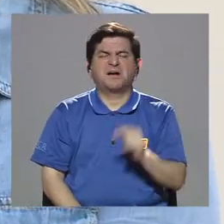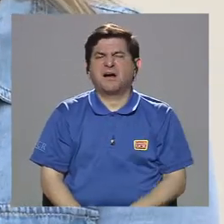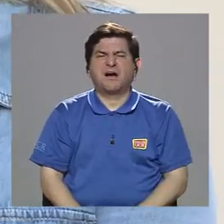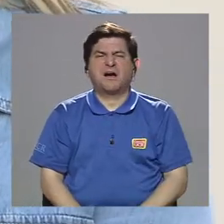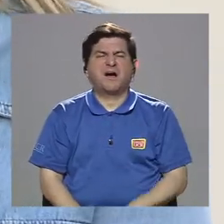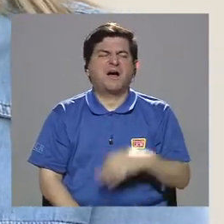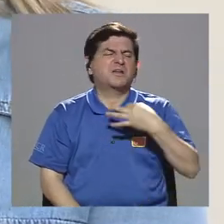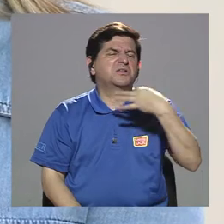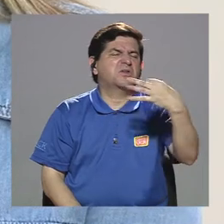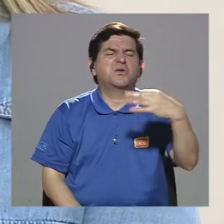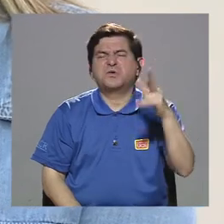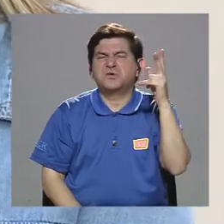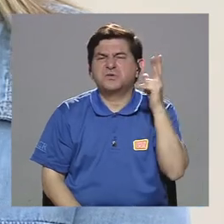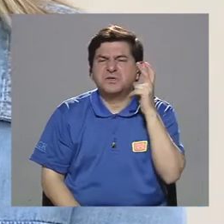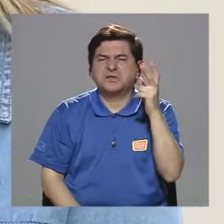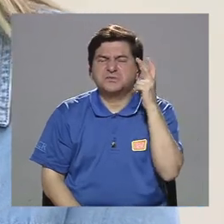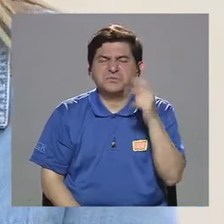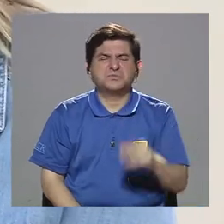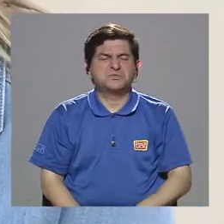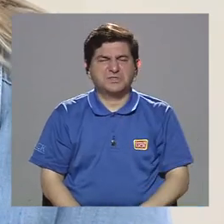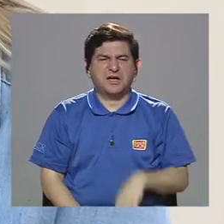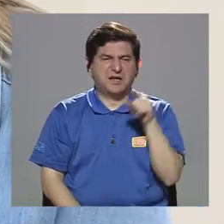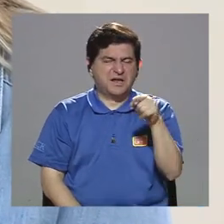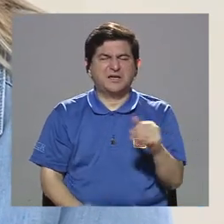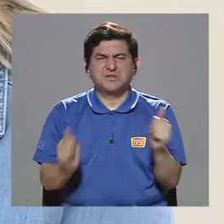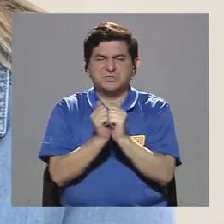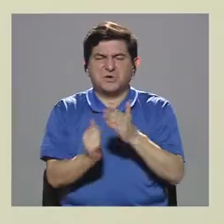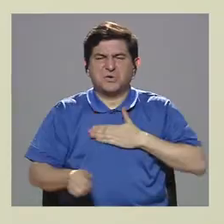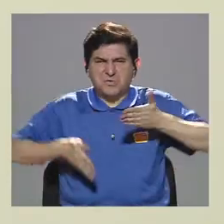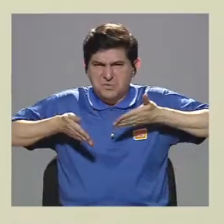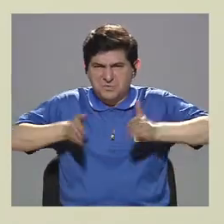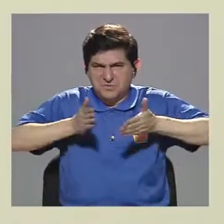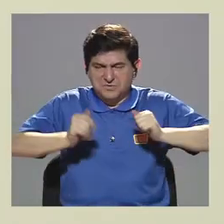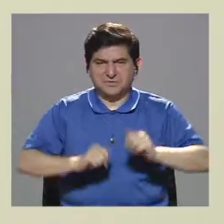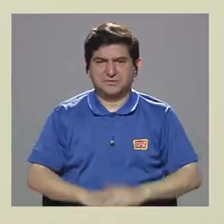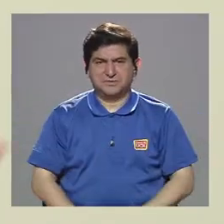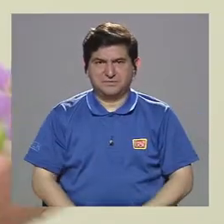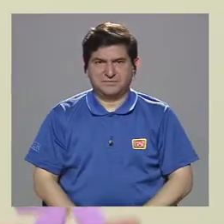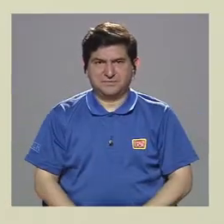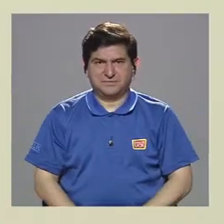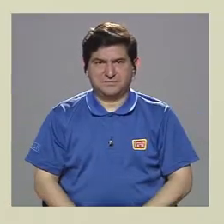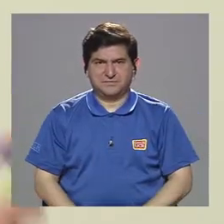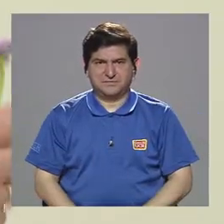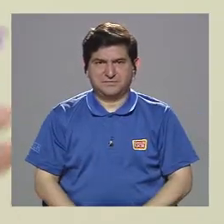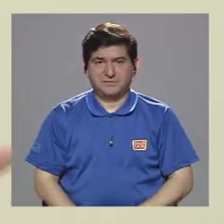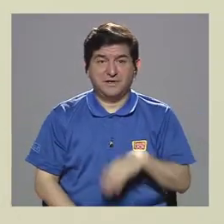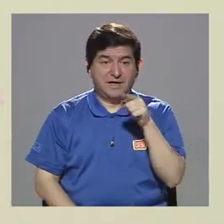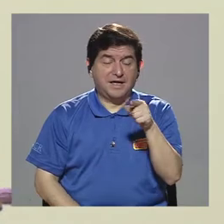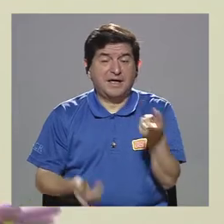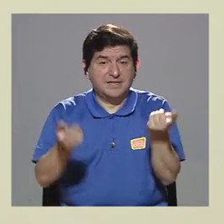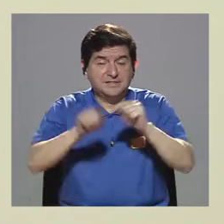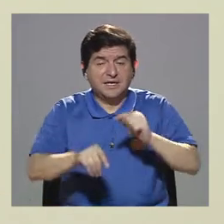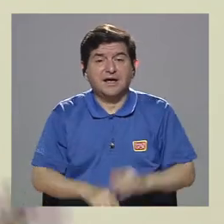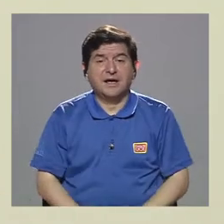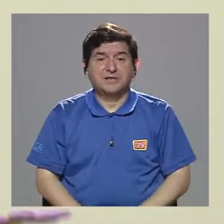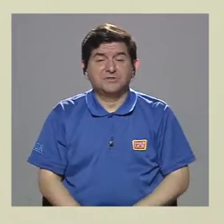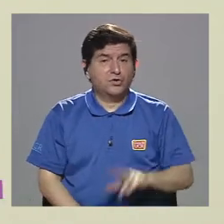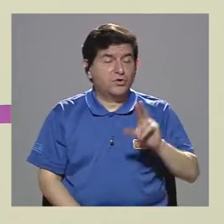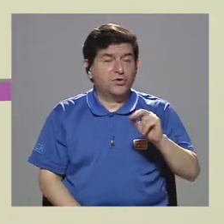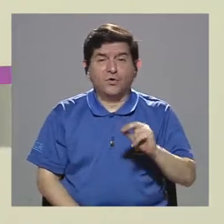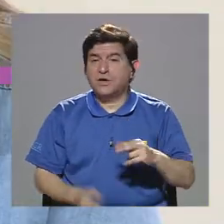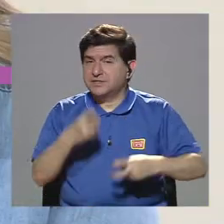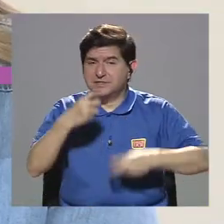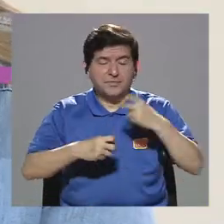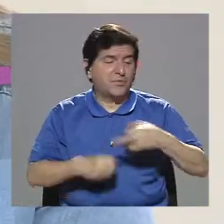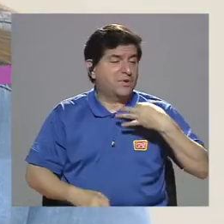los días con mis hijos. No, no es, ¿verdad? No es lo que es decir. Que no es la frecuencia en ese caso de todos los días y no es las consecuencias